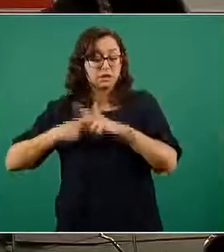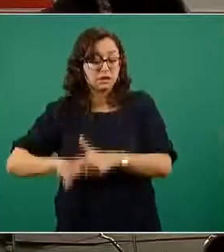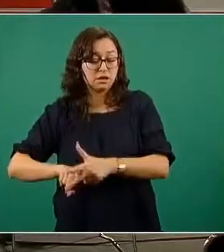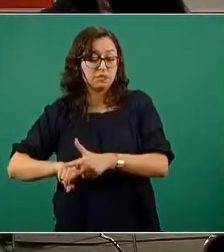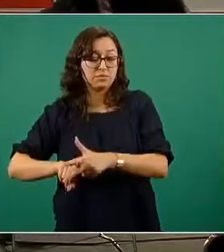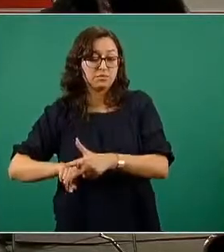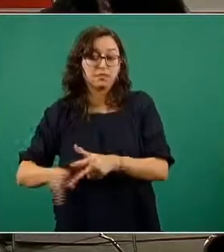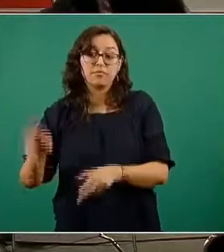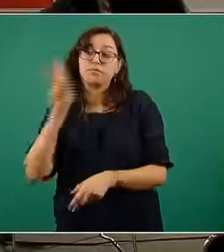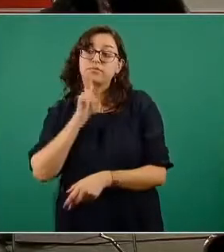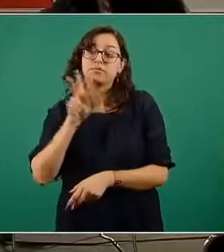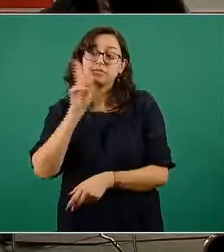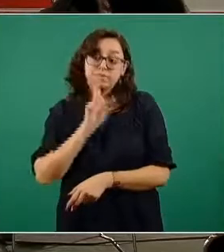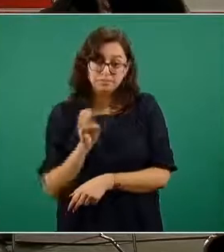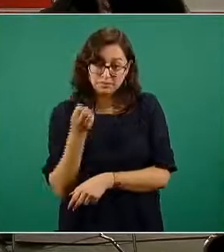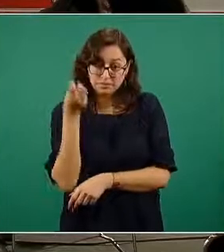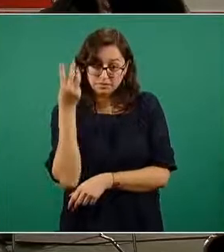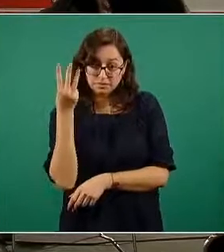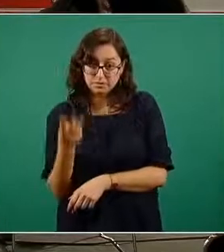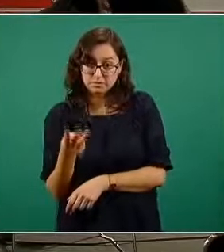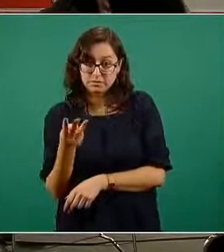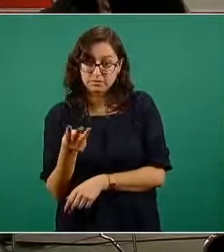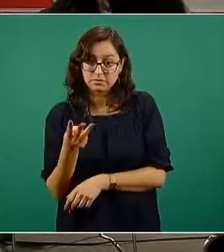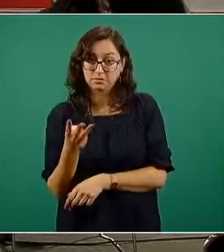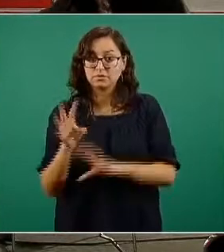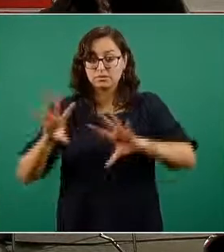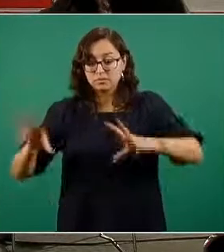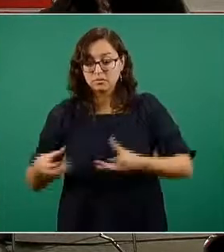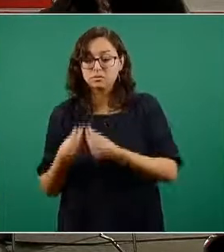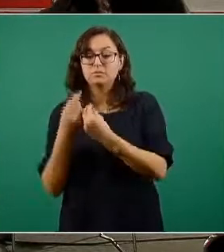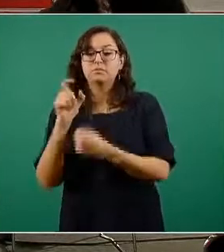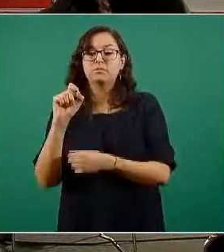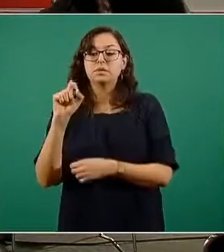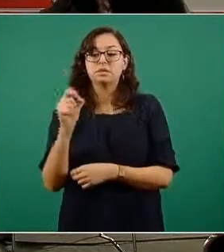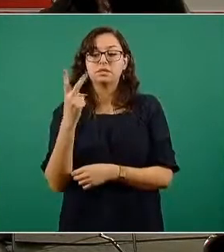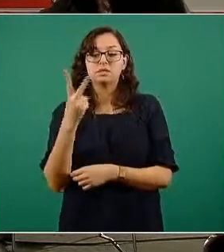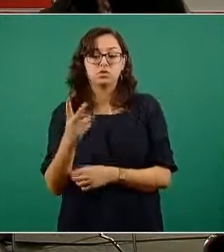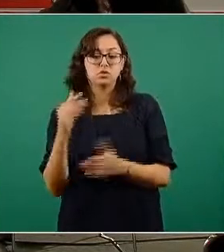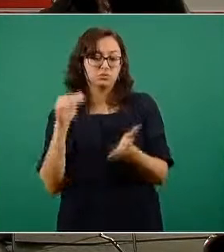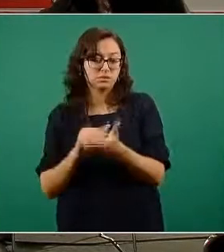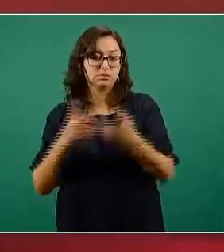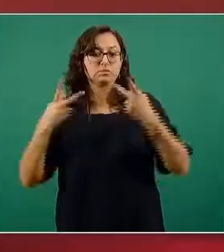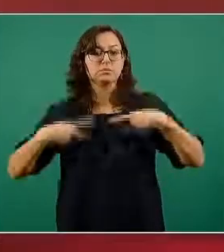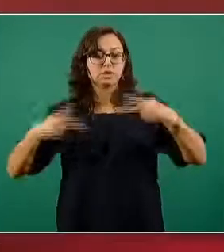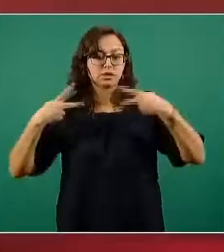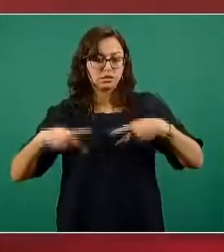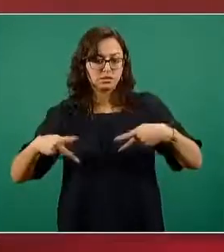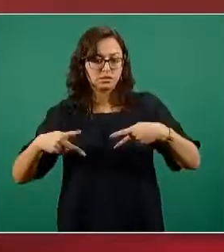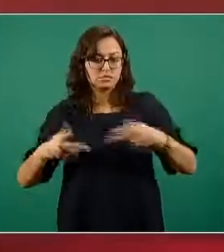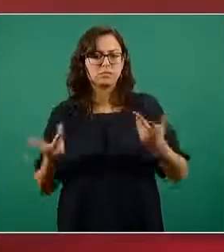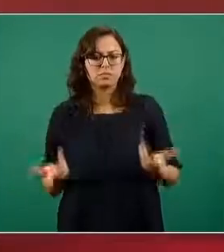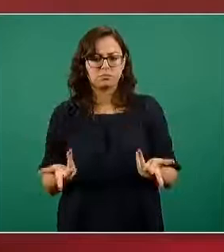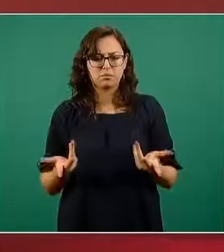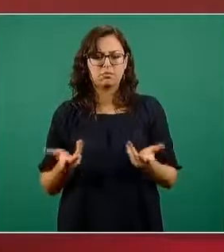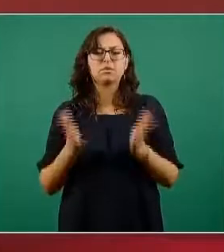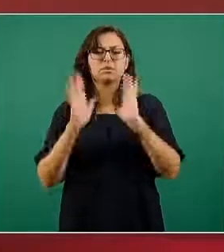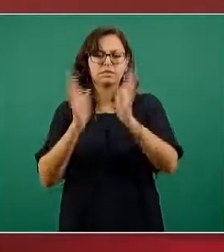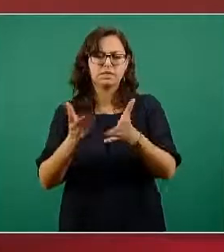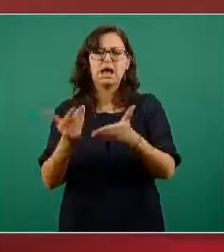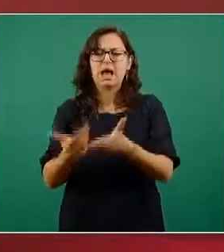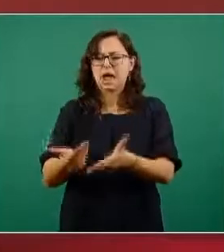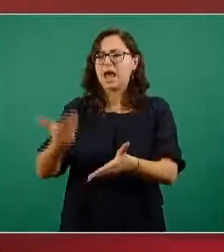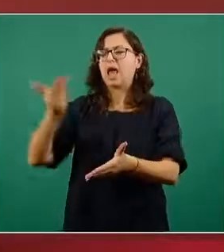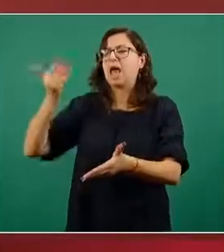ensayo clínico fase 3 con más de 22 mil sujetos esto lo conocemos porque el expediente al que pudimos tener